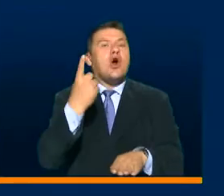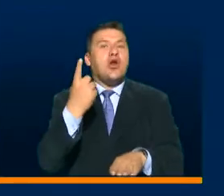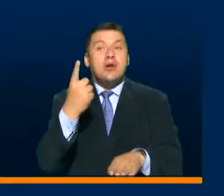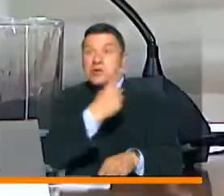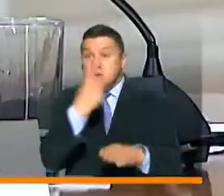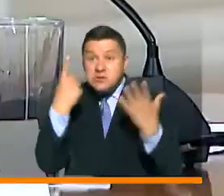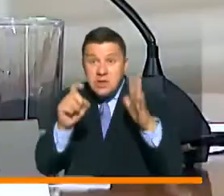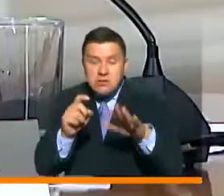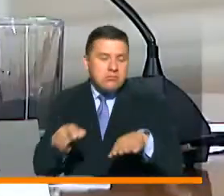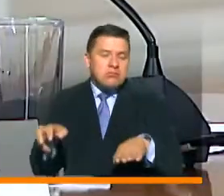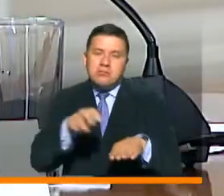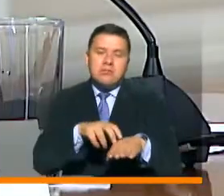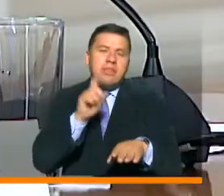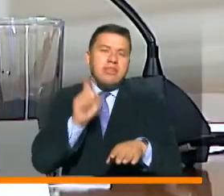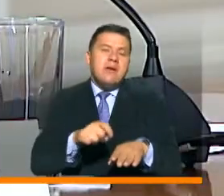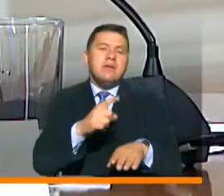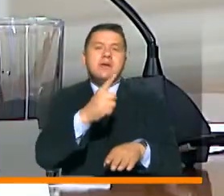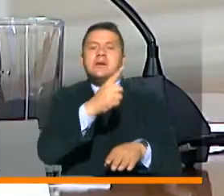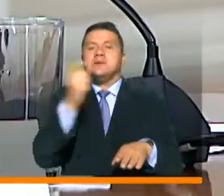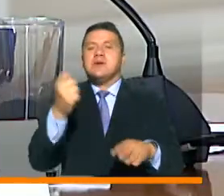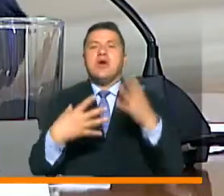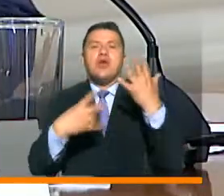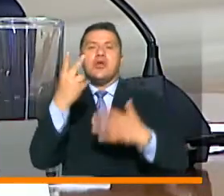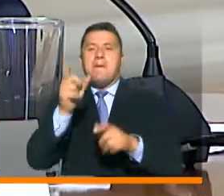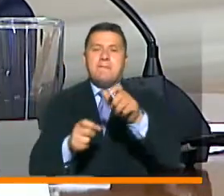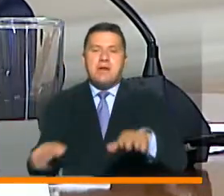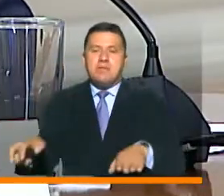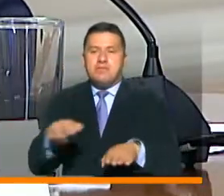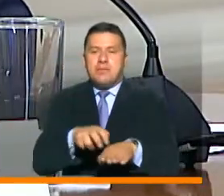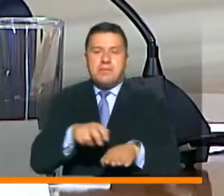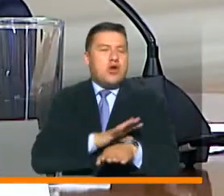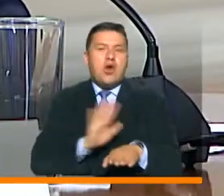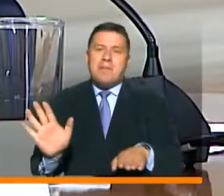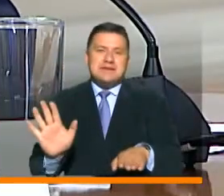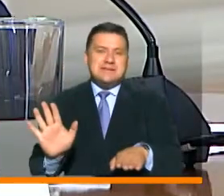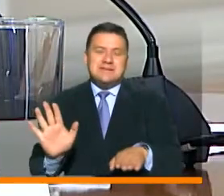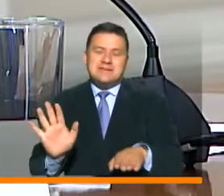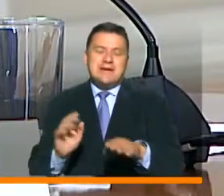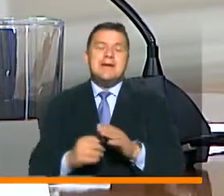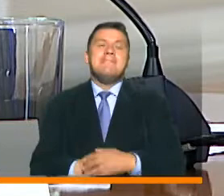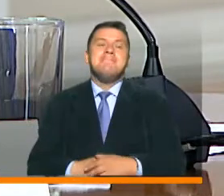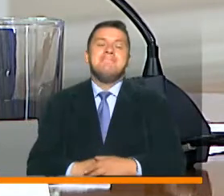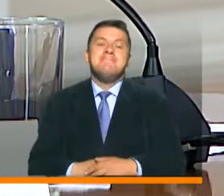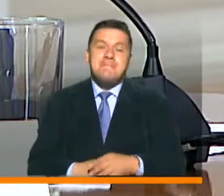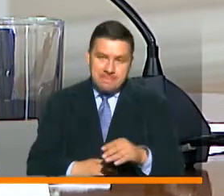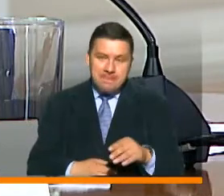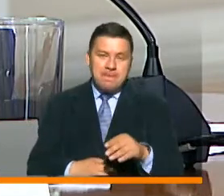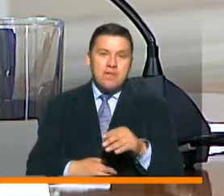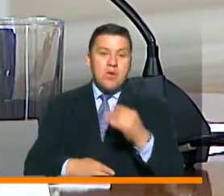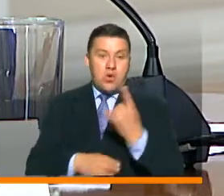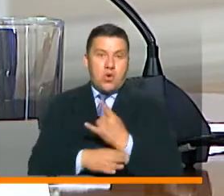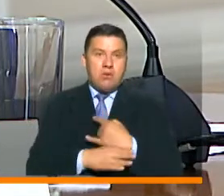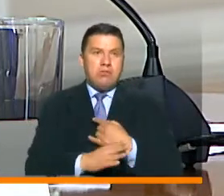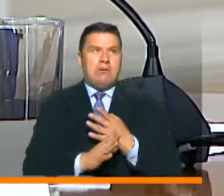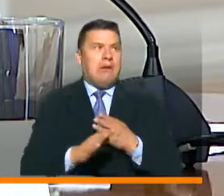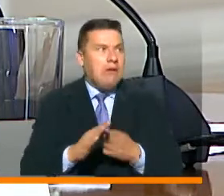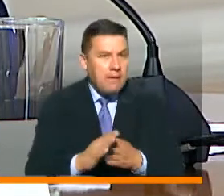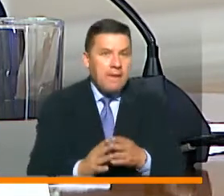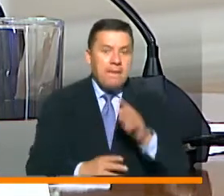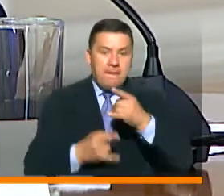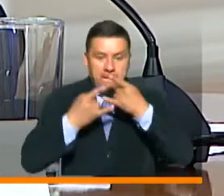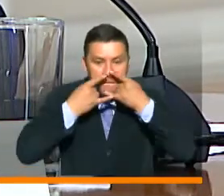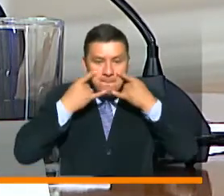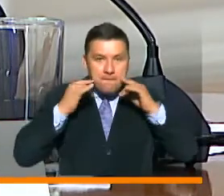al mismo tiempo hasta 112 personas al interior de ese vehículo. En ese caso, los usuarios, además del